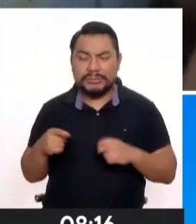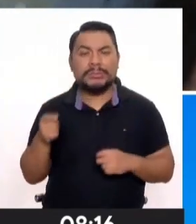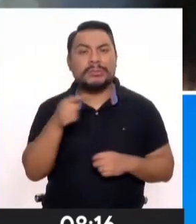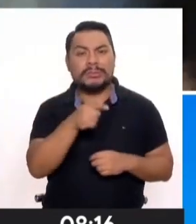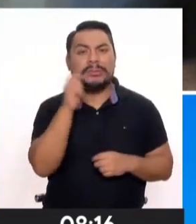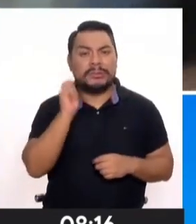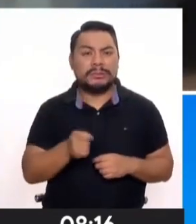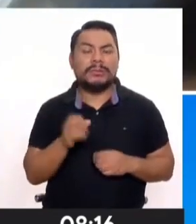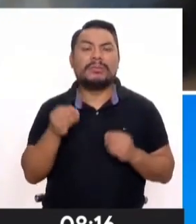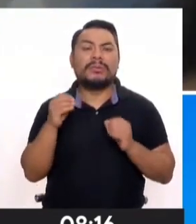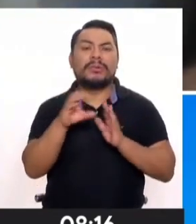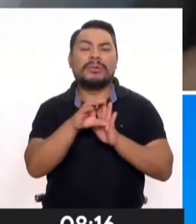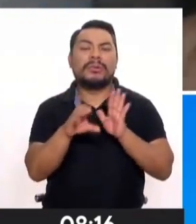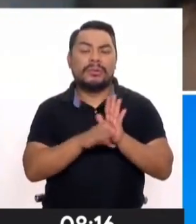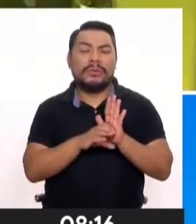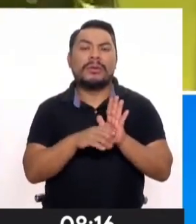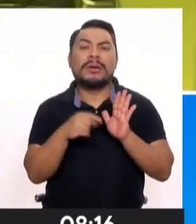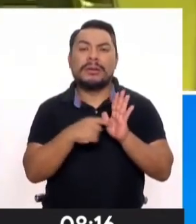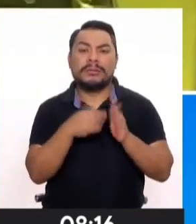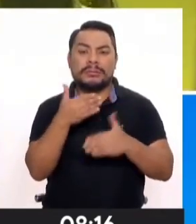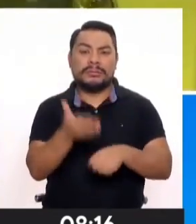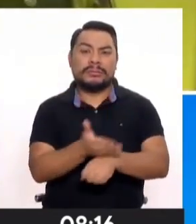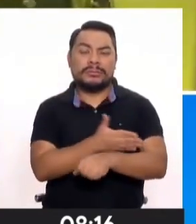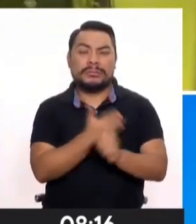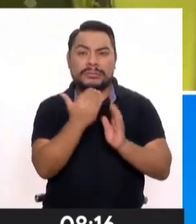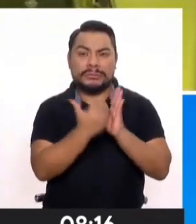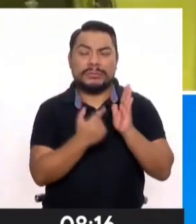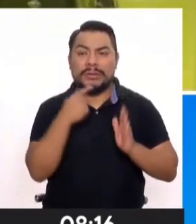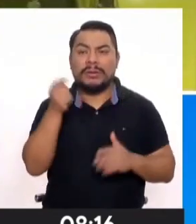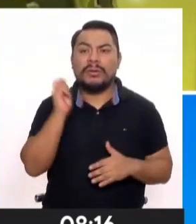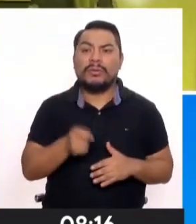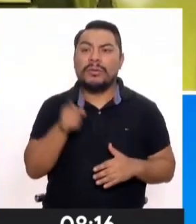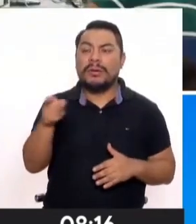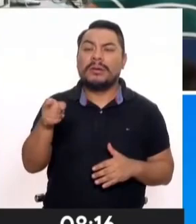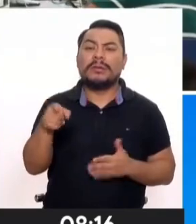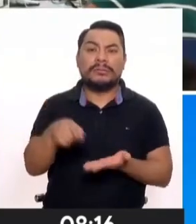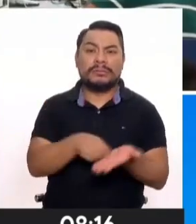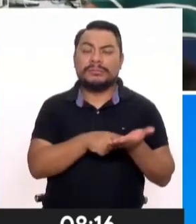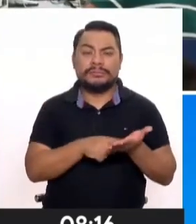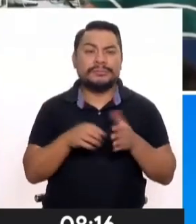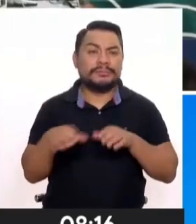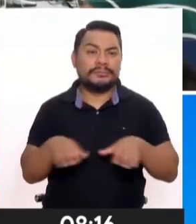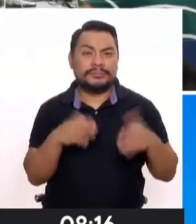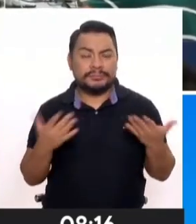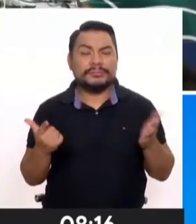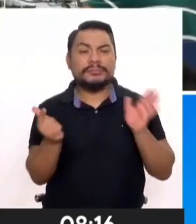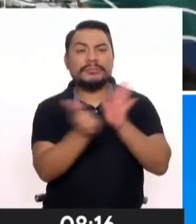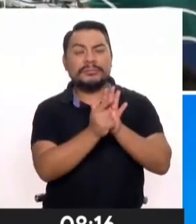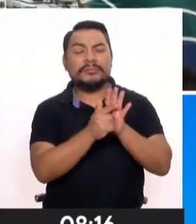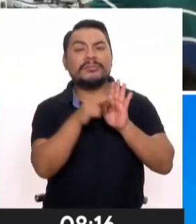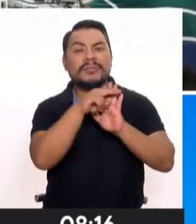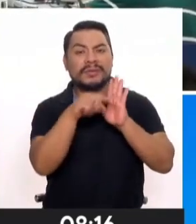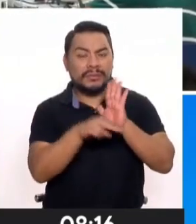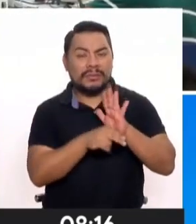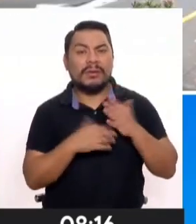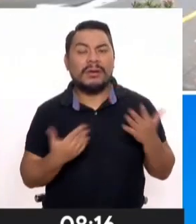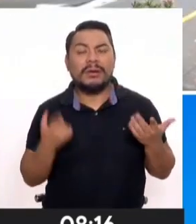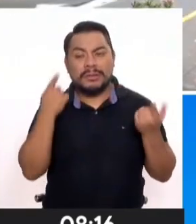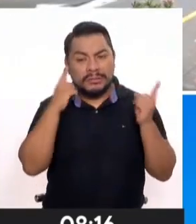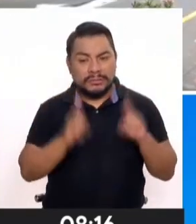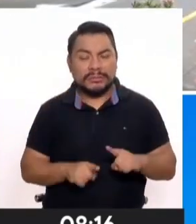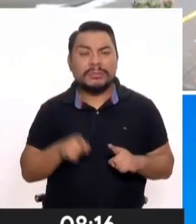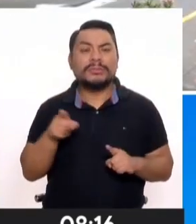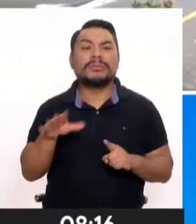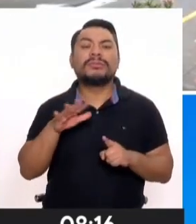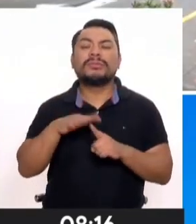porque el Código Producional Constitucional ordena a los jueces aplicar las leyes, las normas, de acuerdo